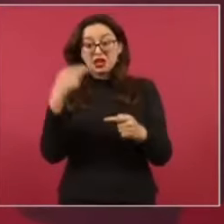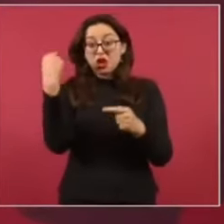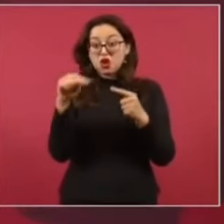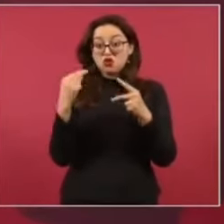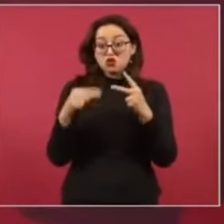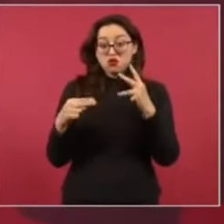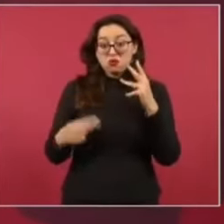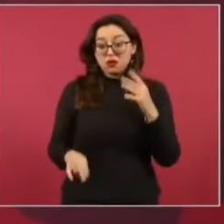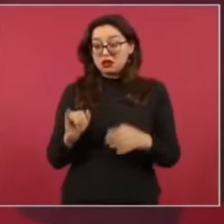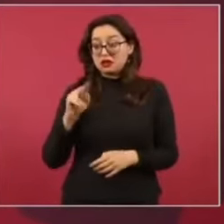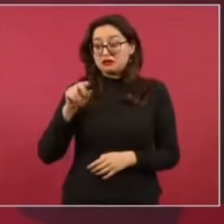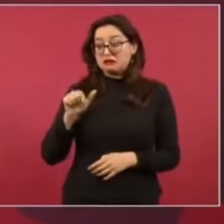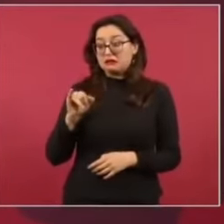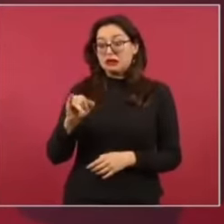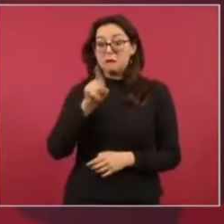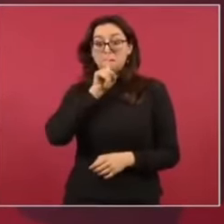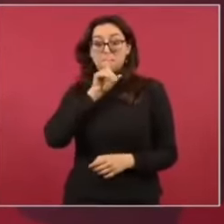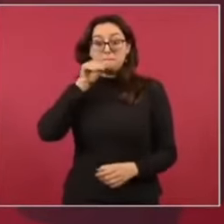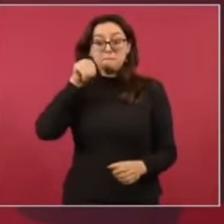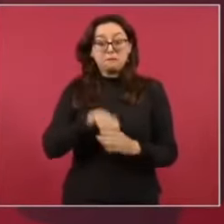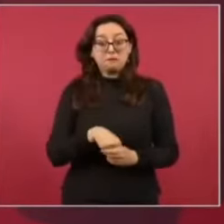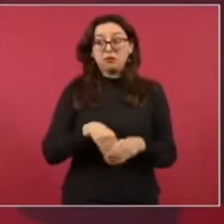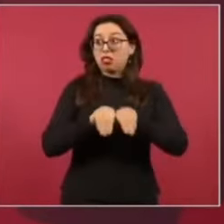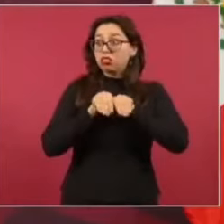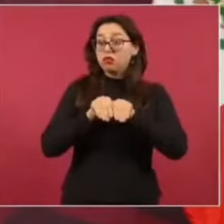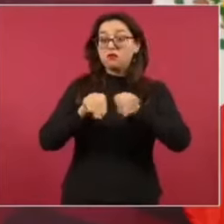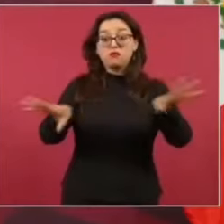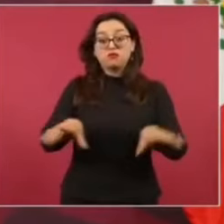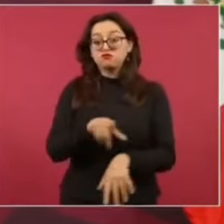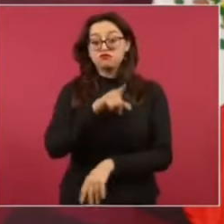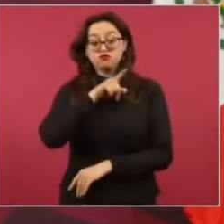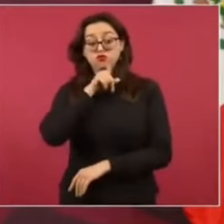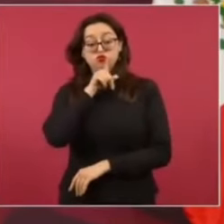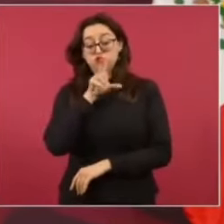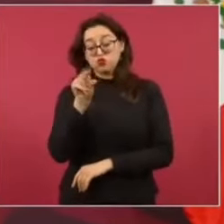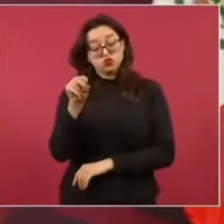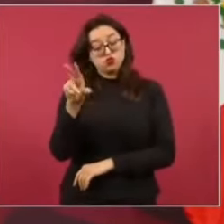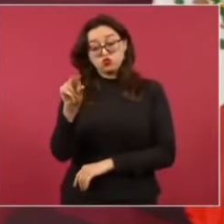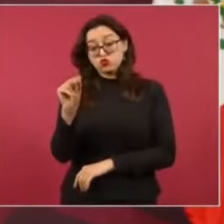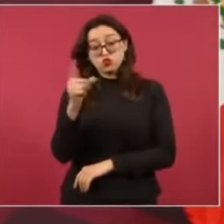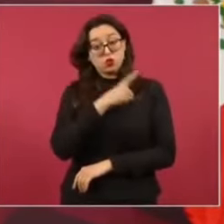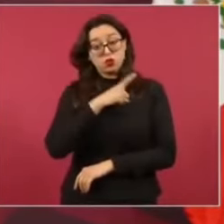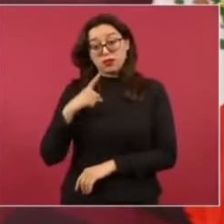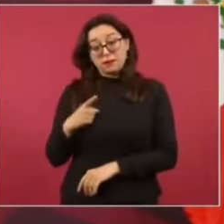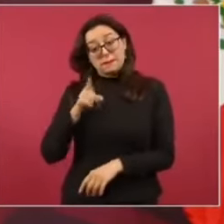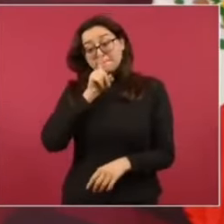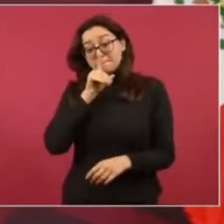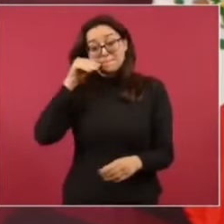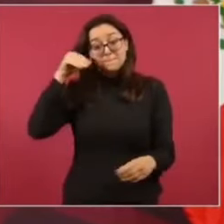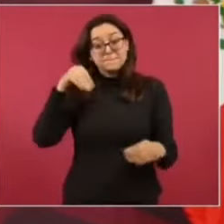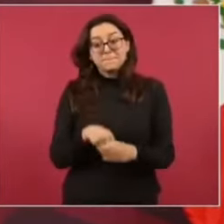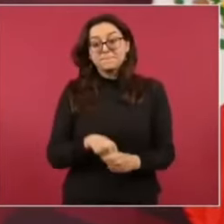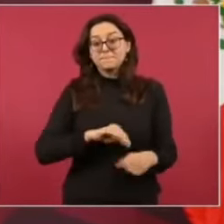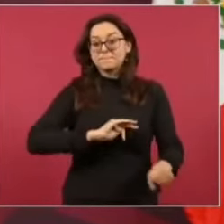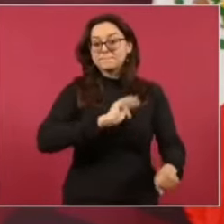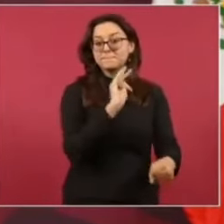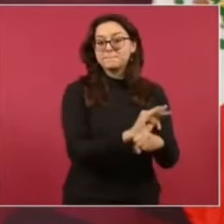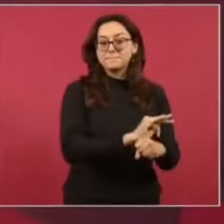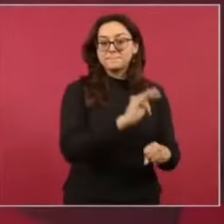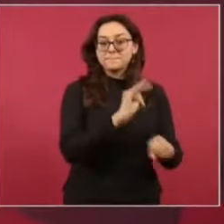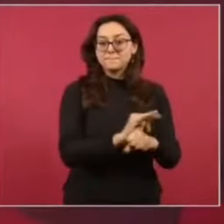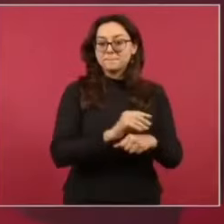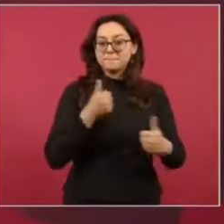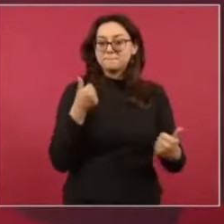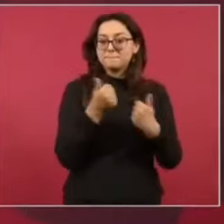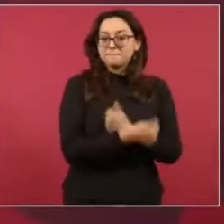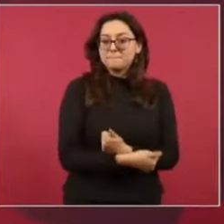mantuvieron oculto todo ese listado de los